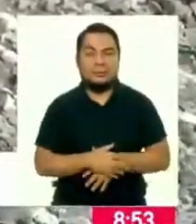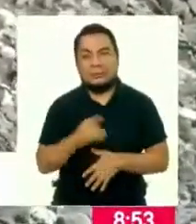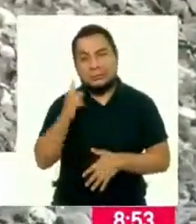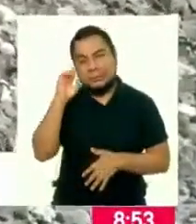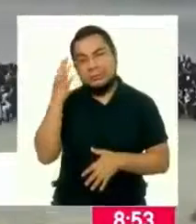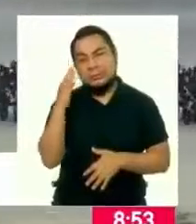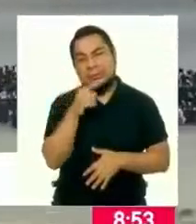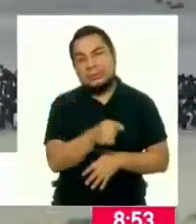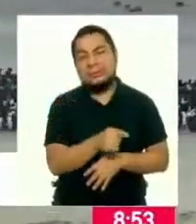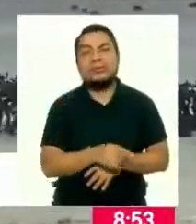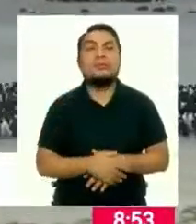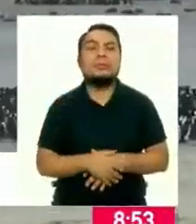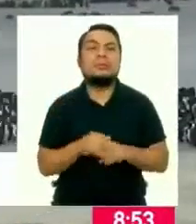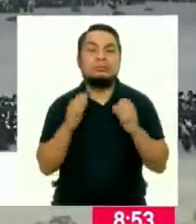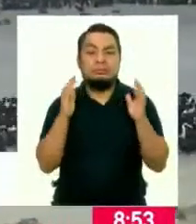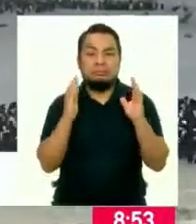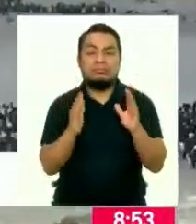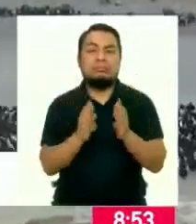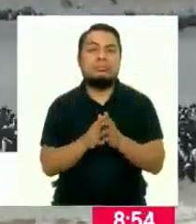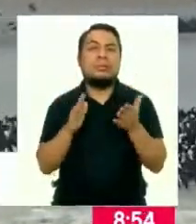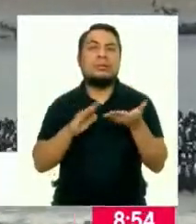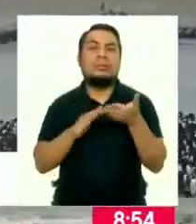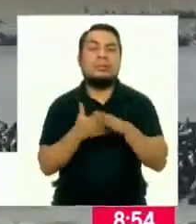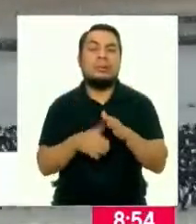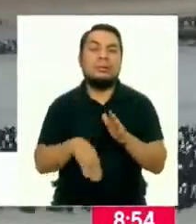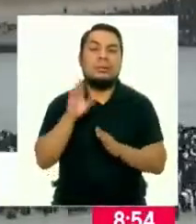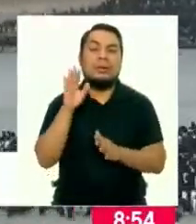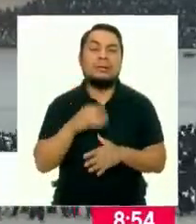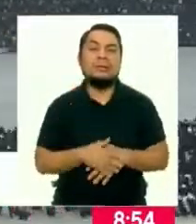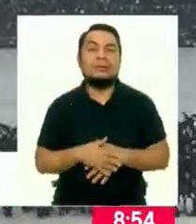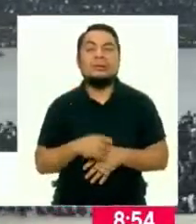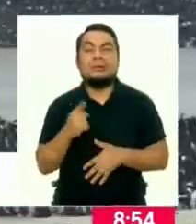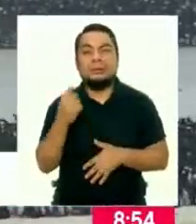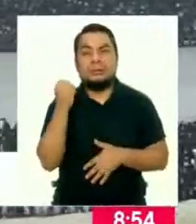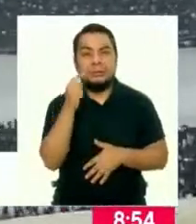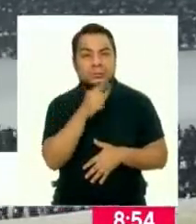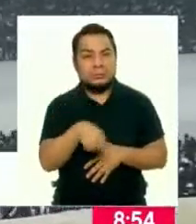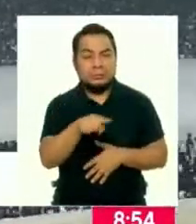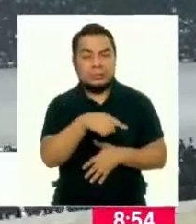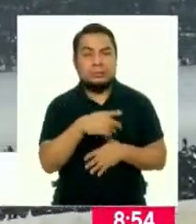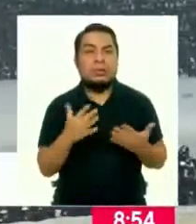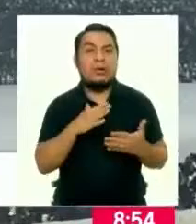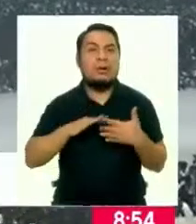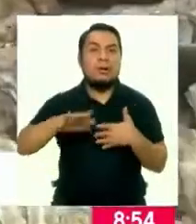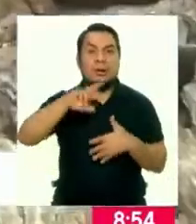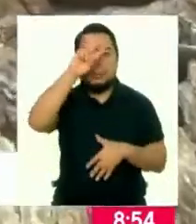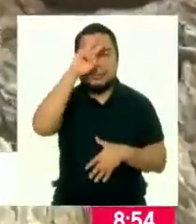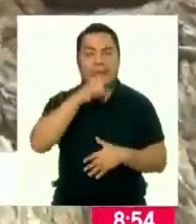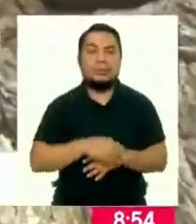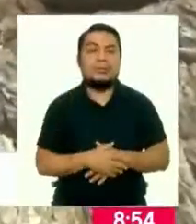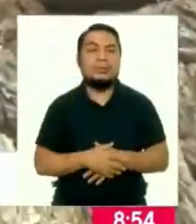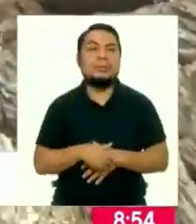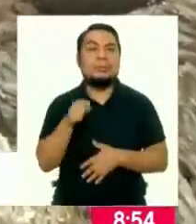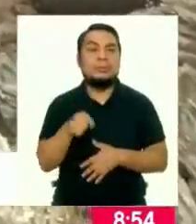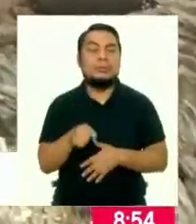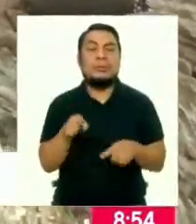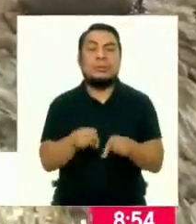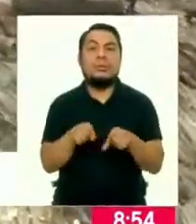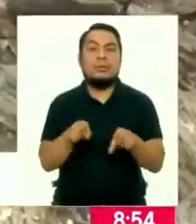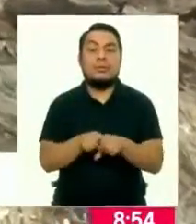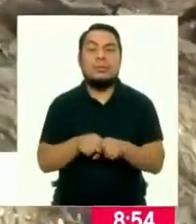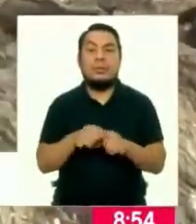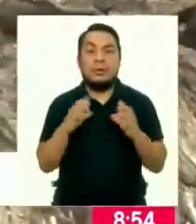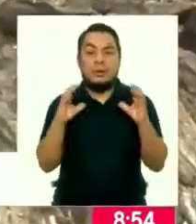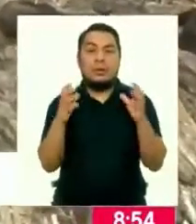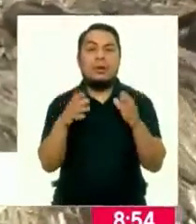estima que aquí se concentra una de las poblaciones más densas de esta especie a nivel nacional y que al igual que los lobos